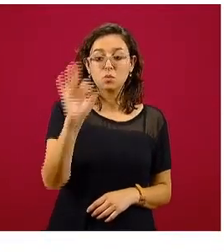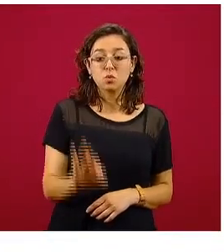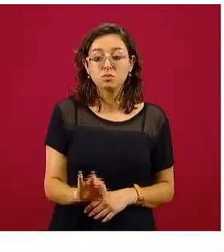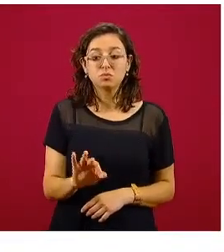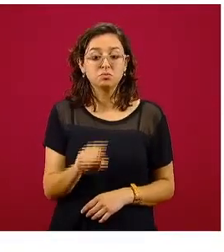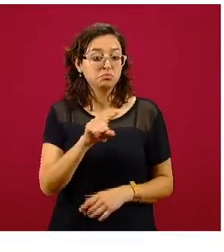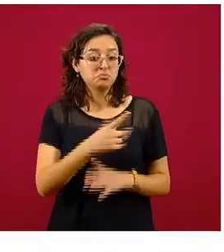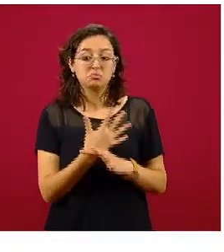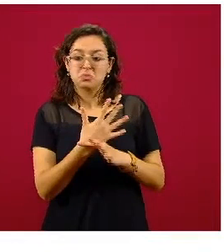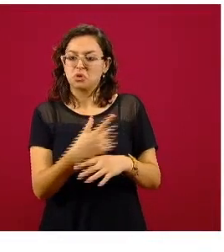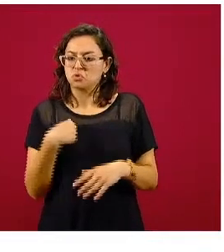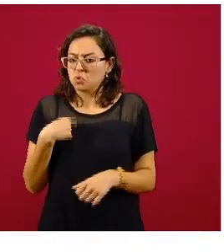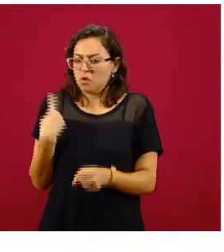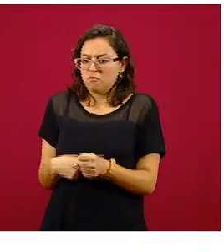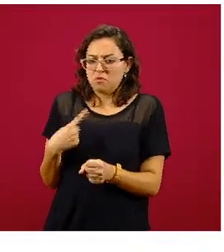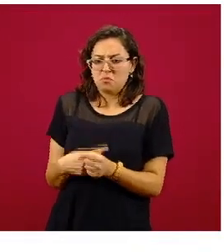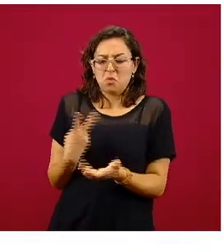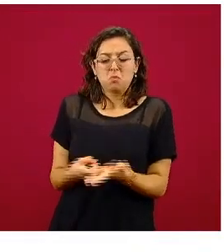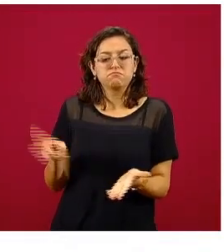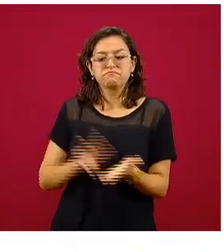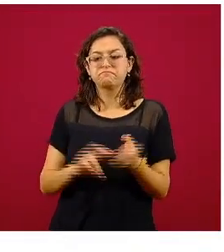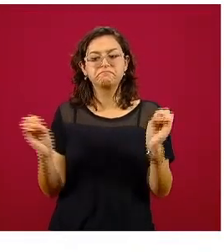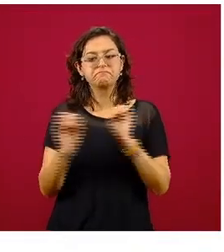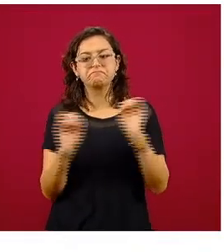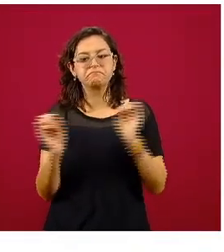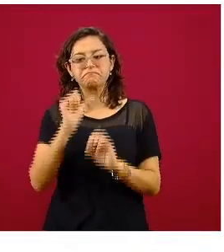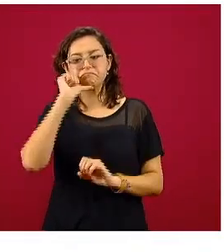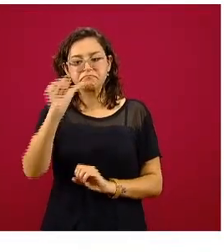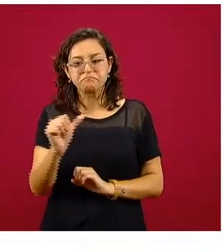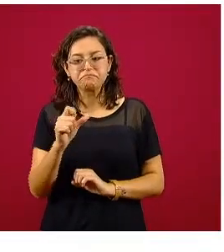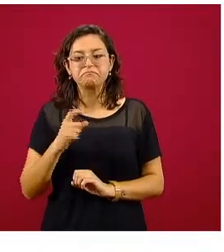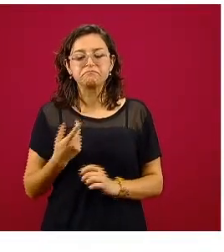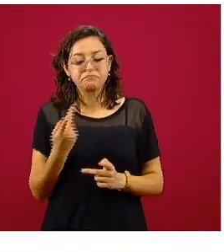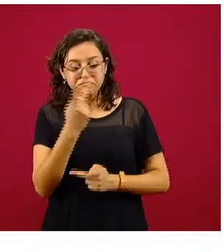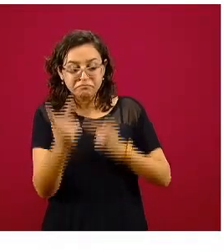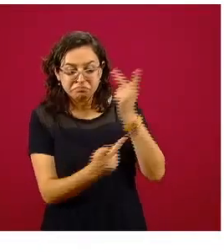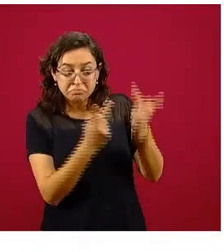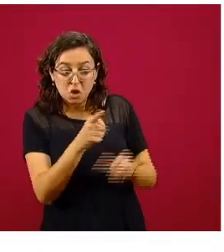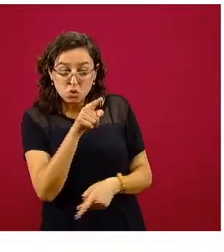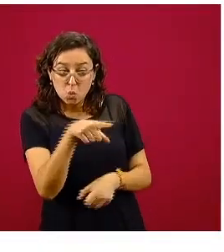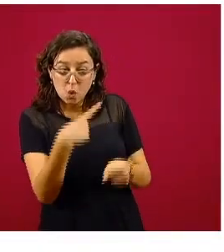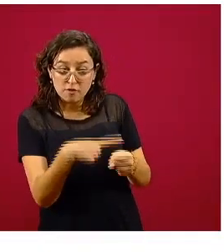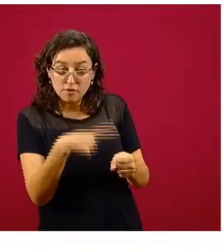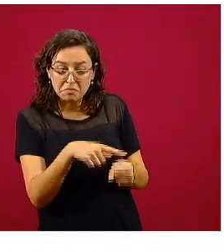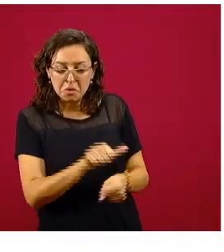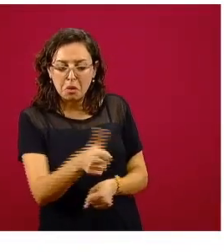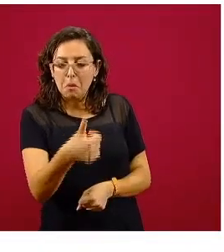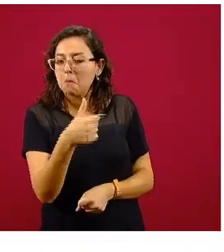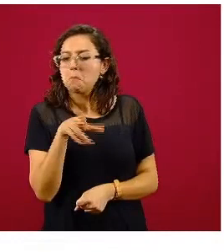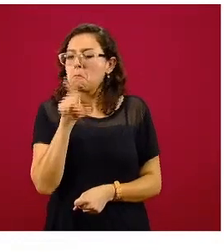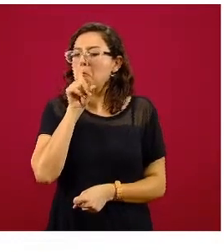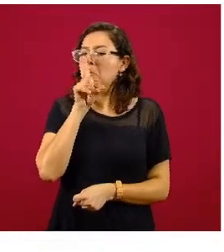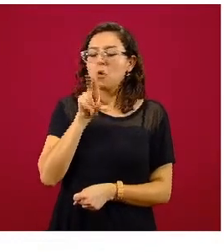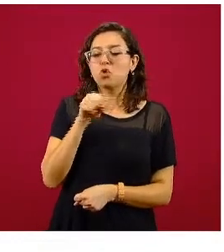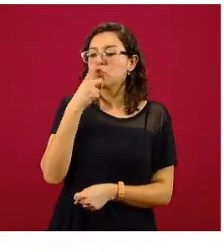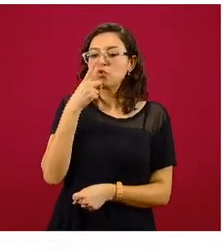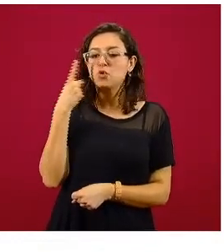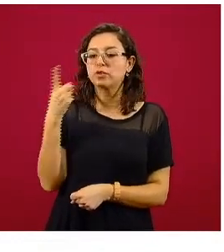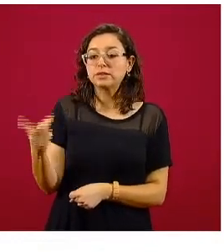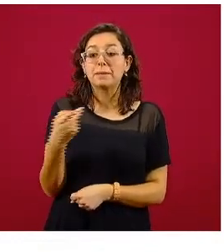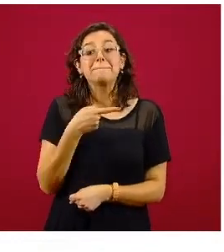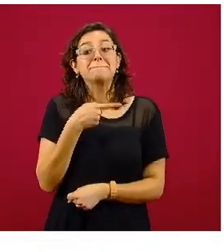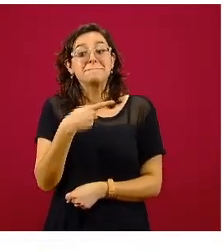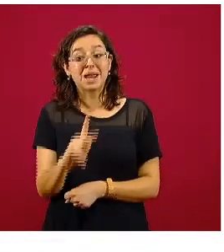tener algún factor de riesgo o comorbilidad al momento que se le hizo el interrogatorio cuando se lo clasificó como caso sospechoso.